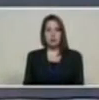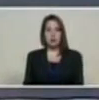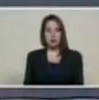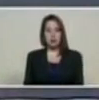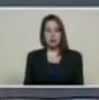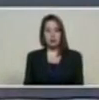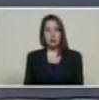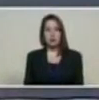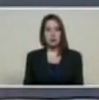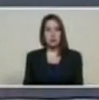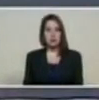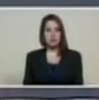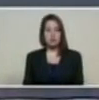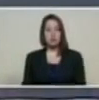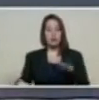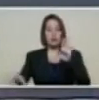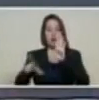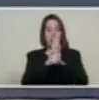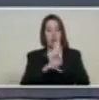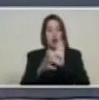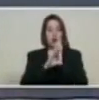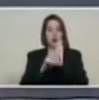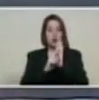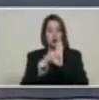ley constitucional